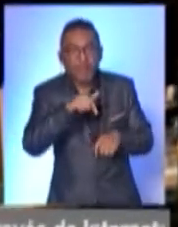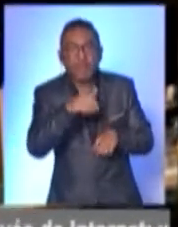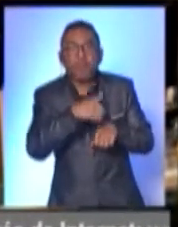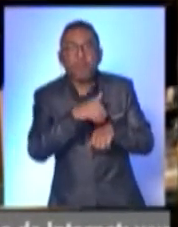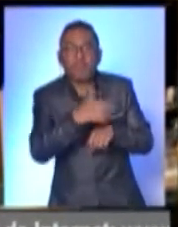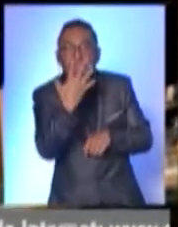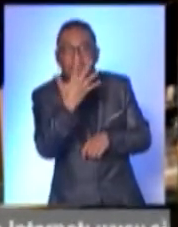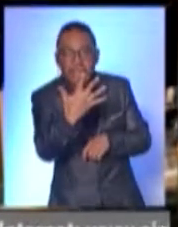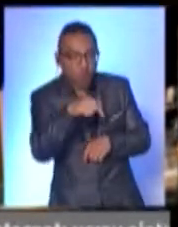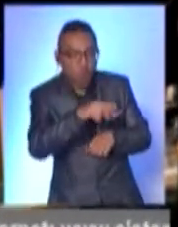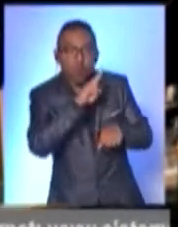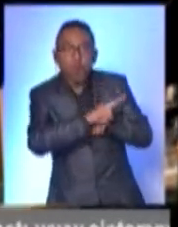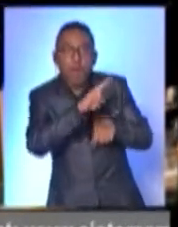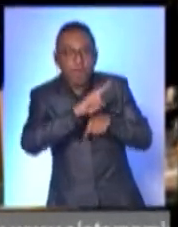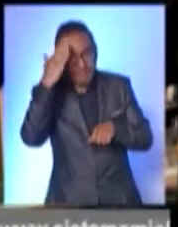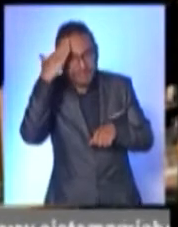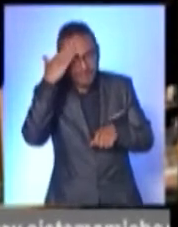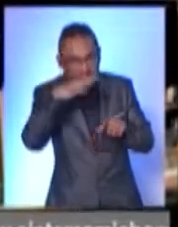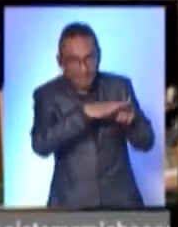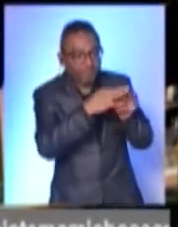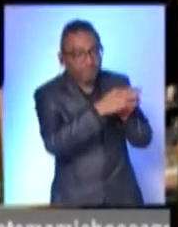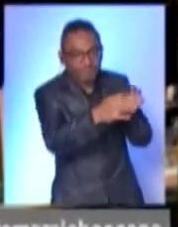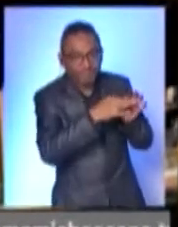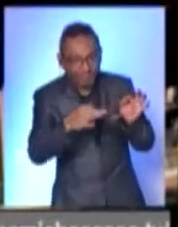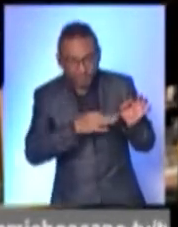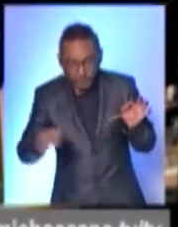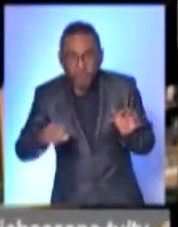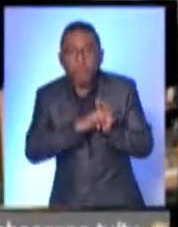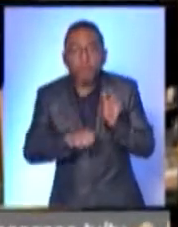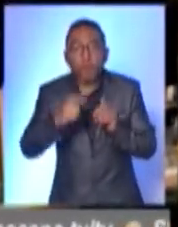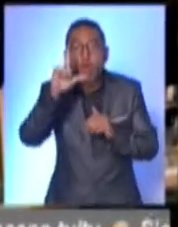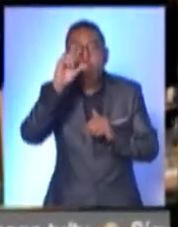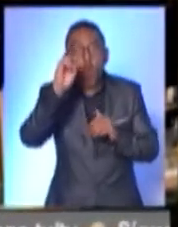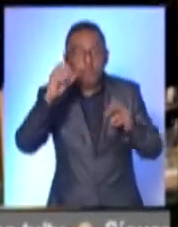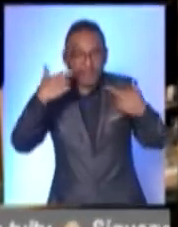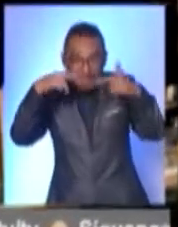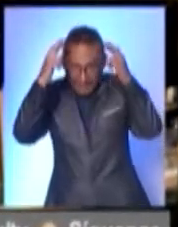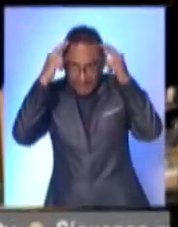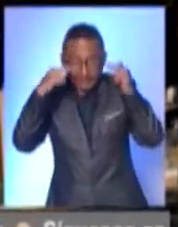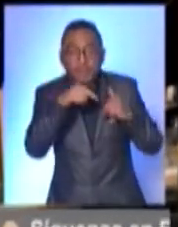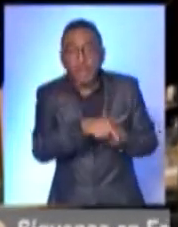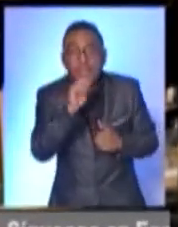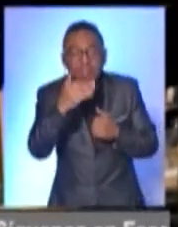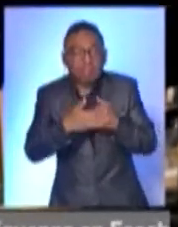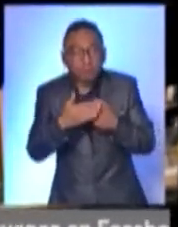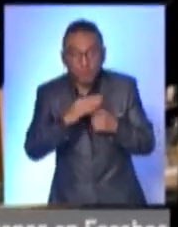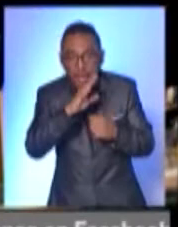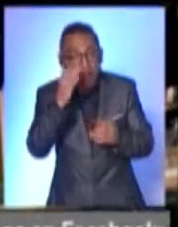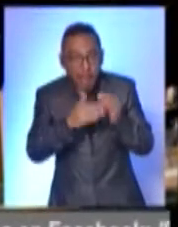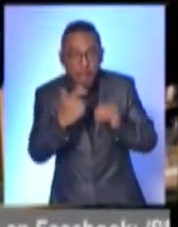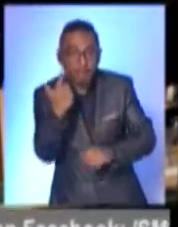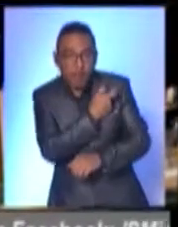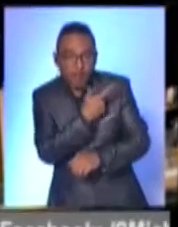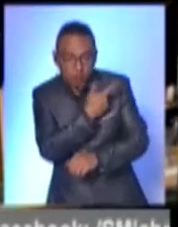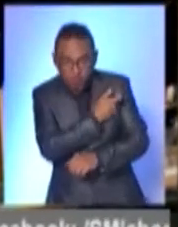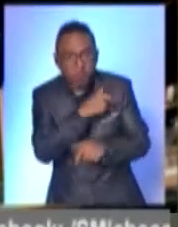con sede en Uruapan. Comentarte que en el caso del municipio de Los Reyes, se están terminando de aplicar las